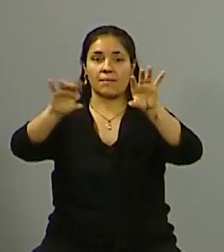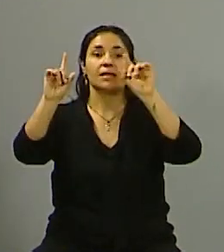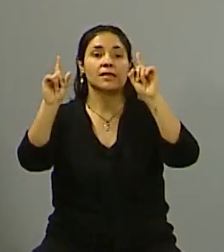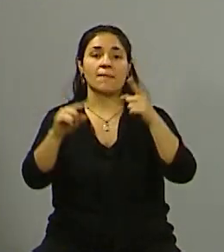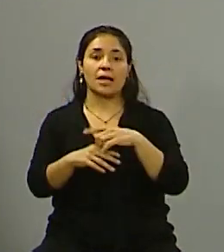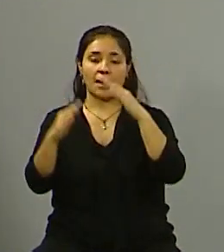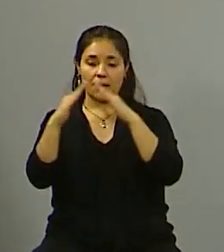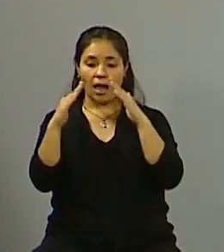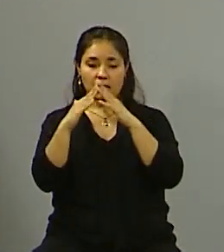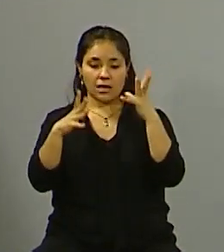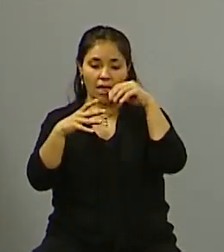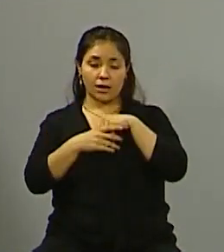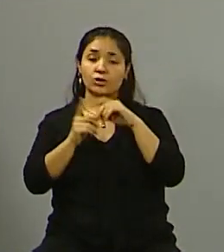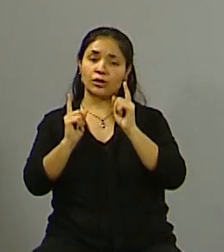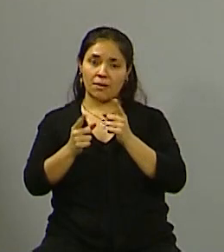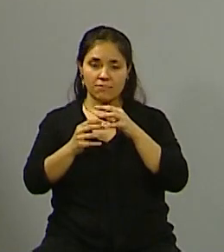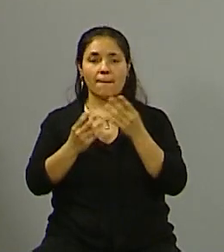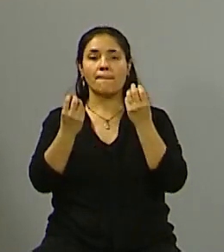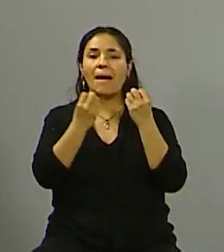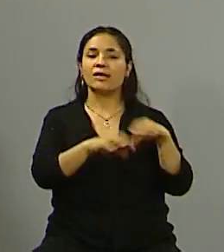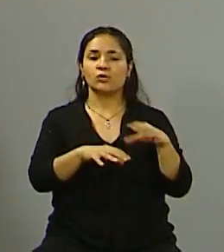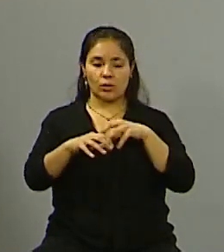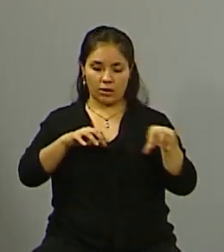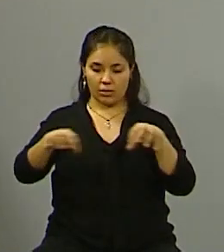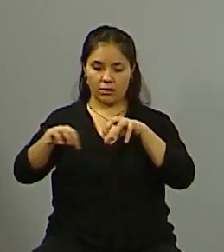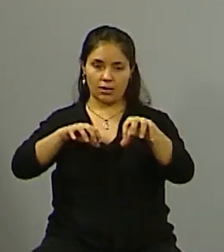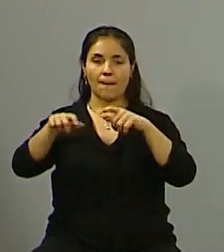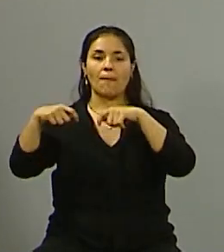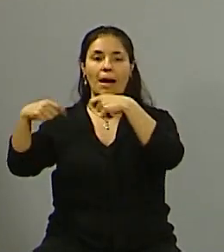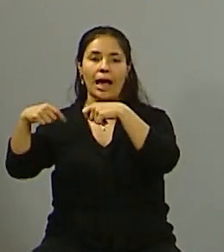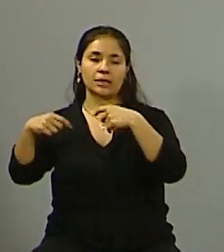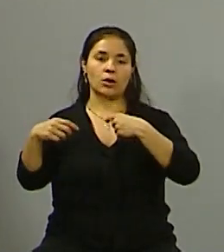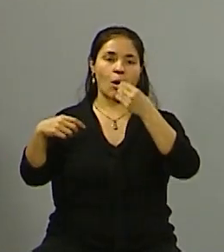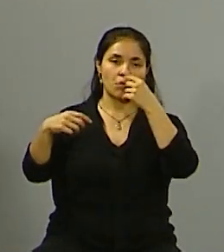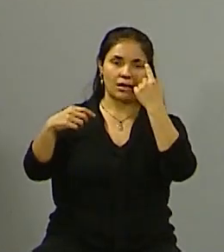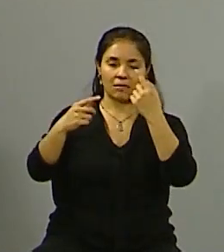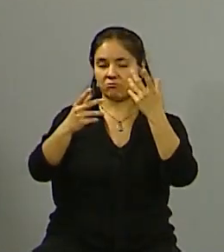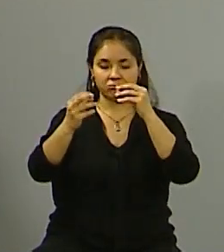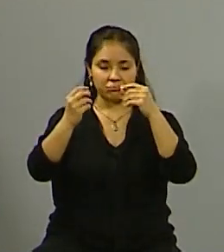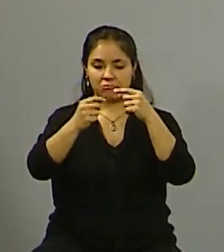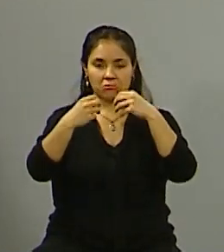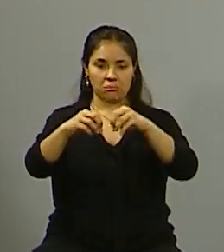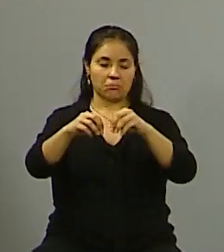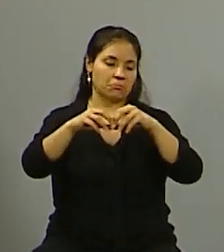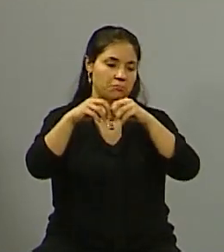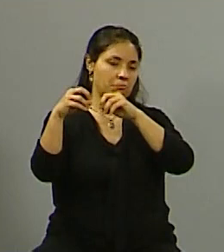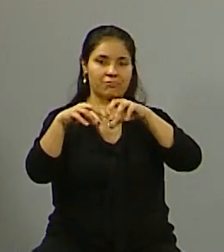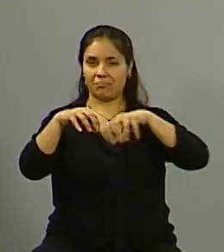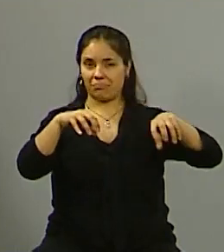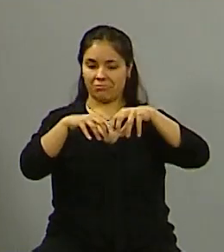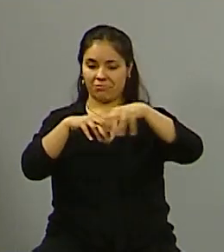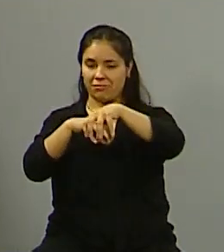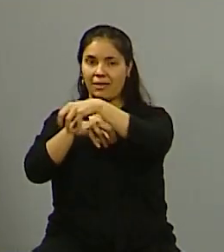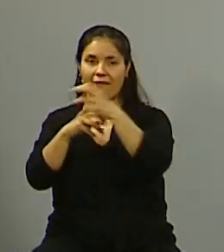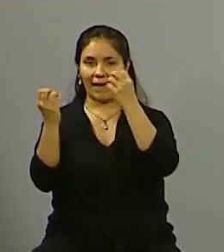casa. Entonces a medida que el vecino va viendo que hay mejores prestaciones de servicio, bueno, se vuelve cada vez más